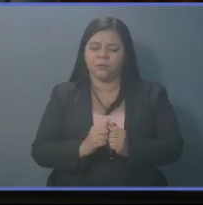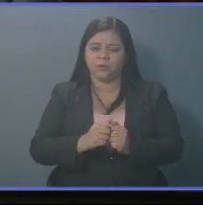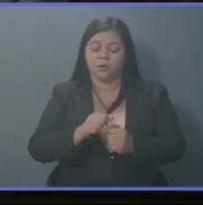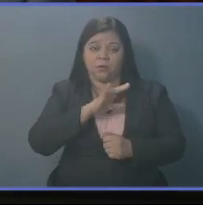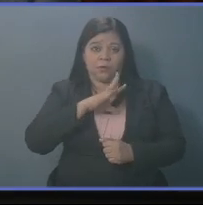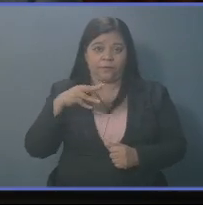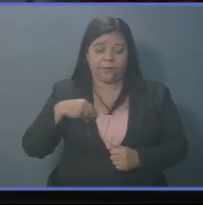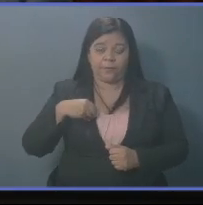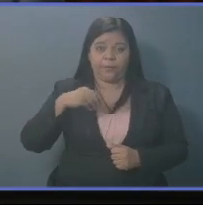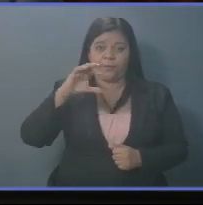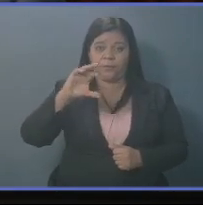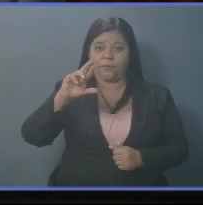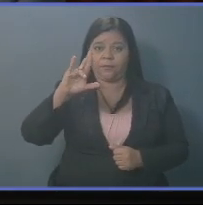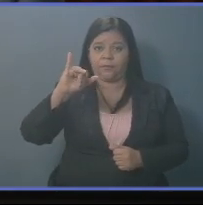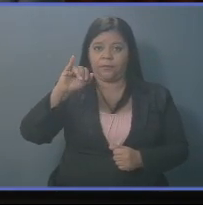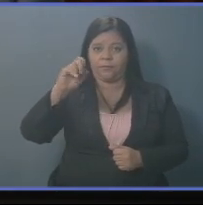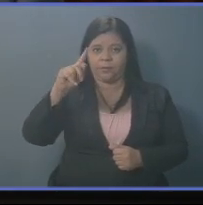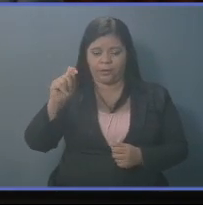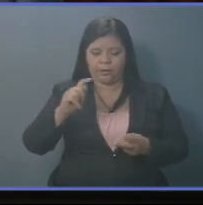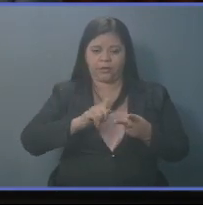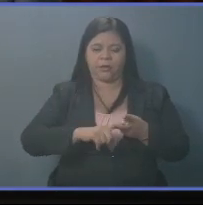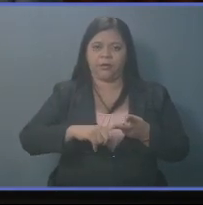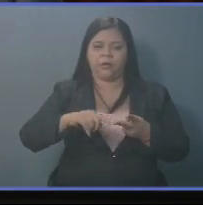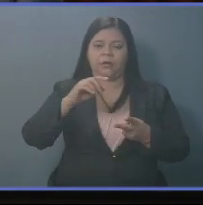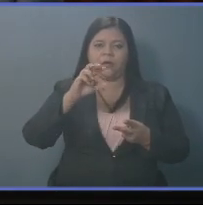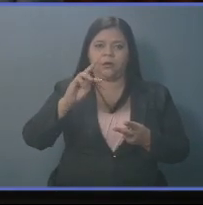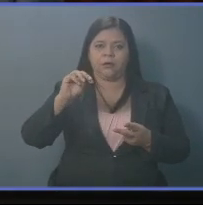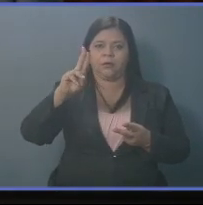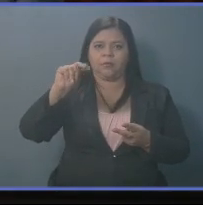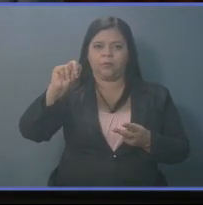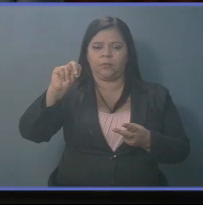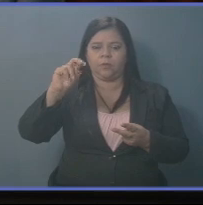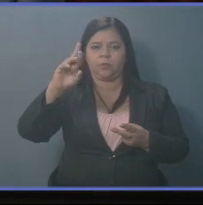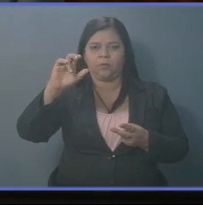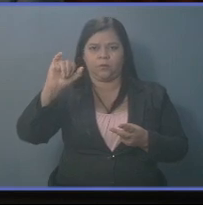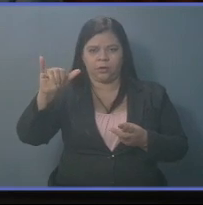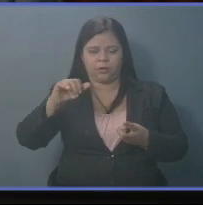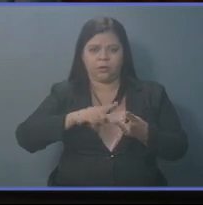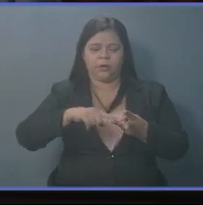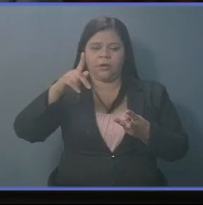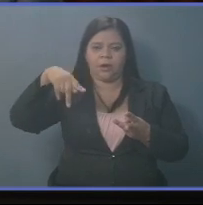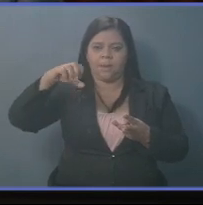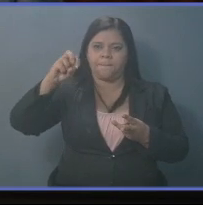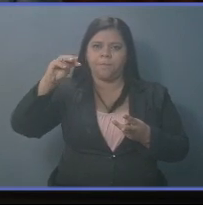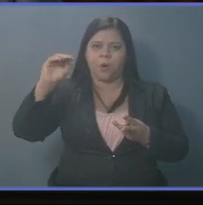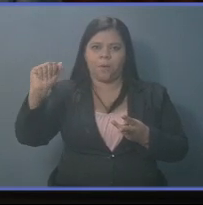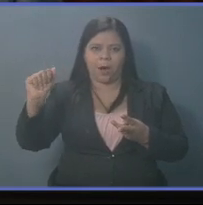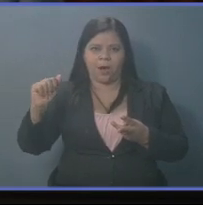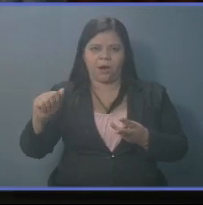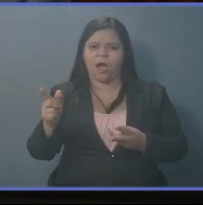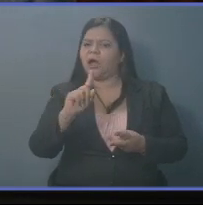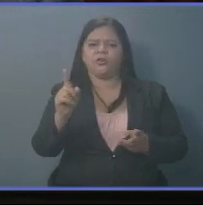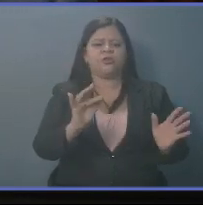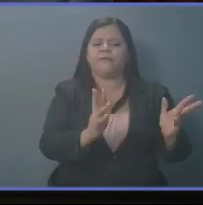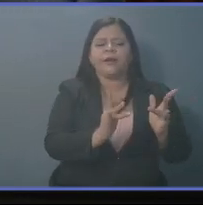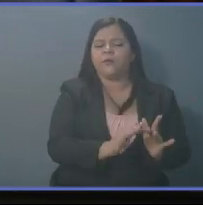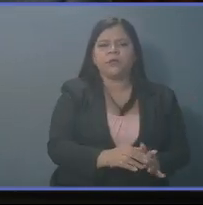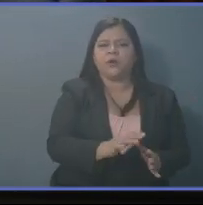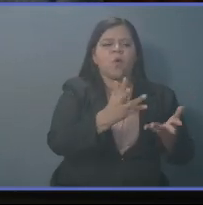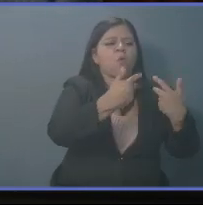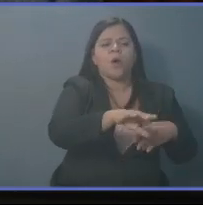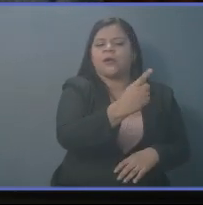con los Mirra y Mesa, con los Poma. No se reunió con Juan Pérez, el que siembra.